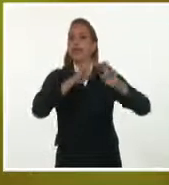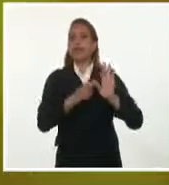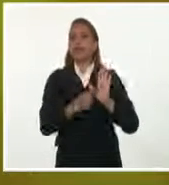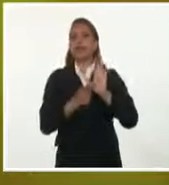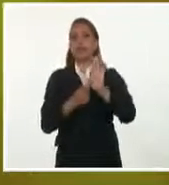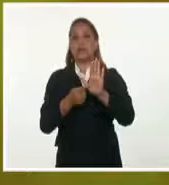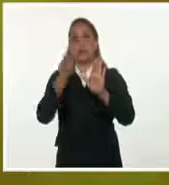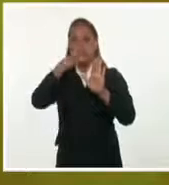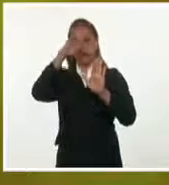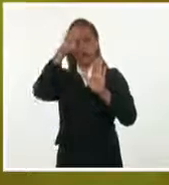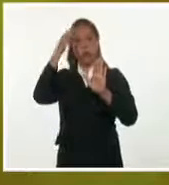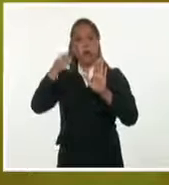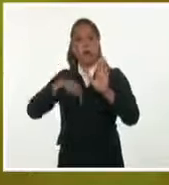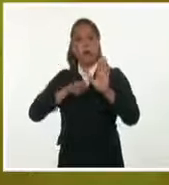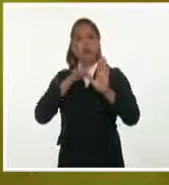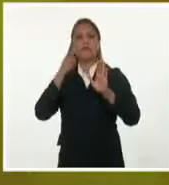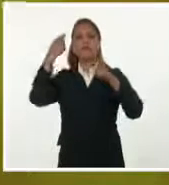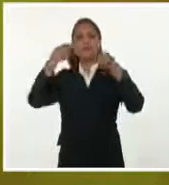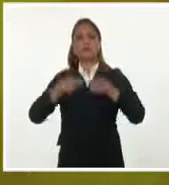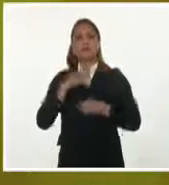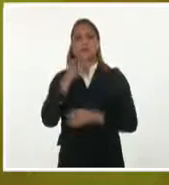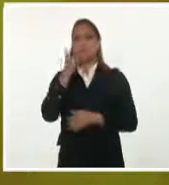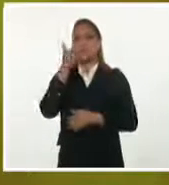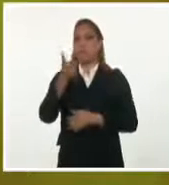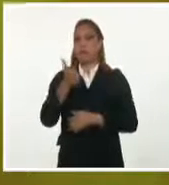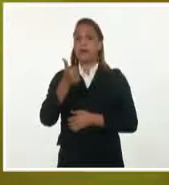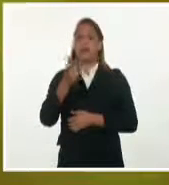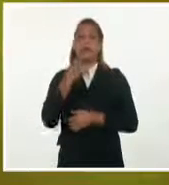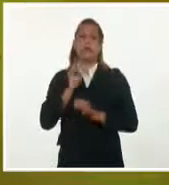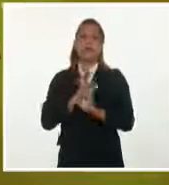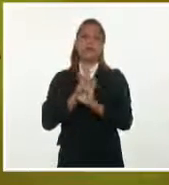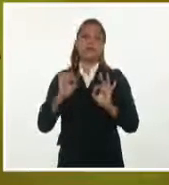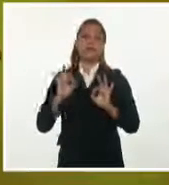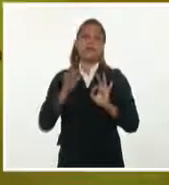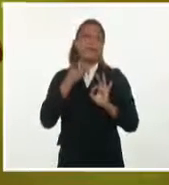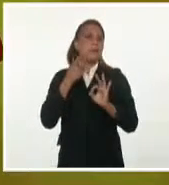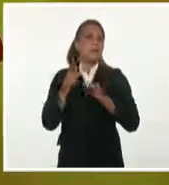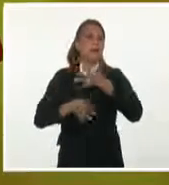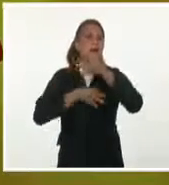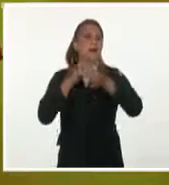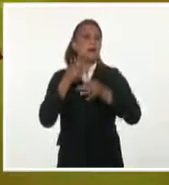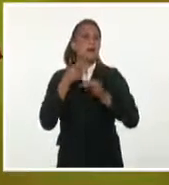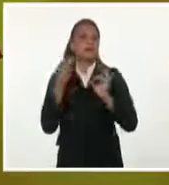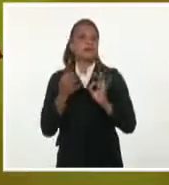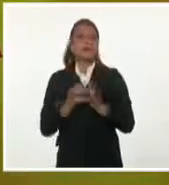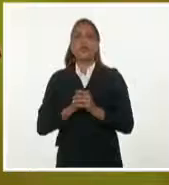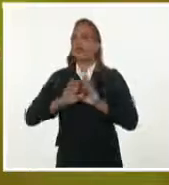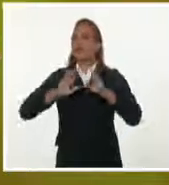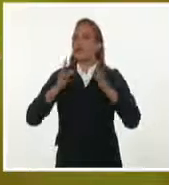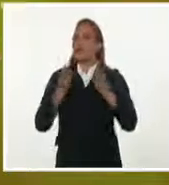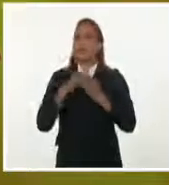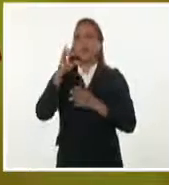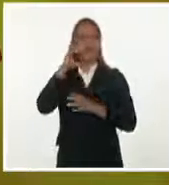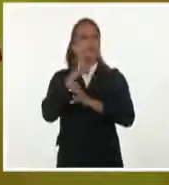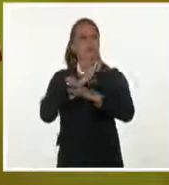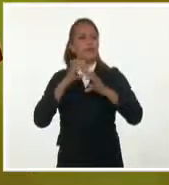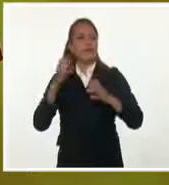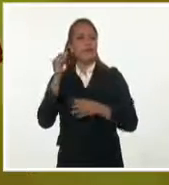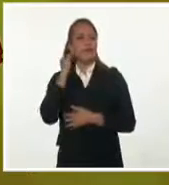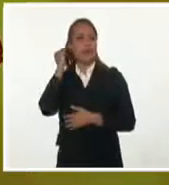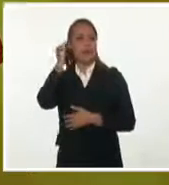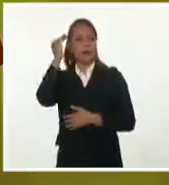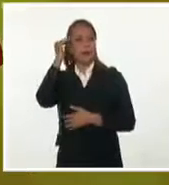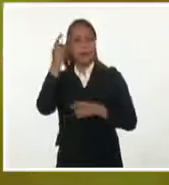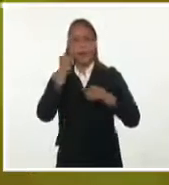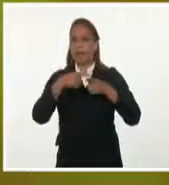país está tomando una decisión adecuada desde el punto de vista sanitario. Para ello, todo el talento, la capacidad productiva y